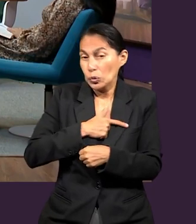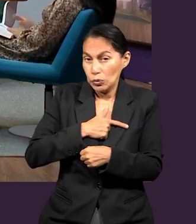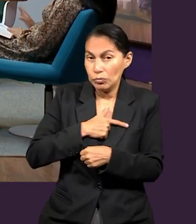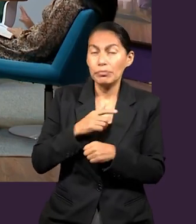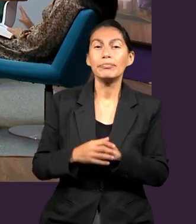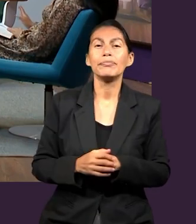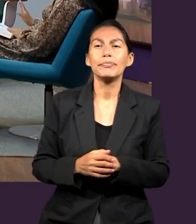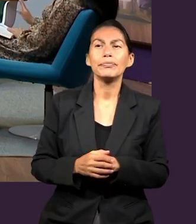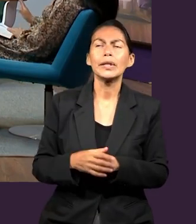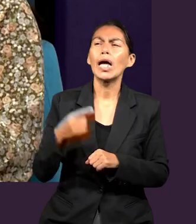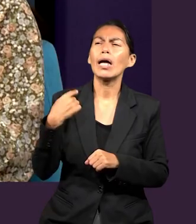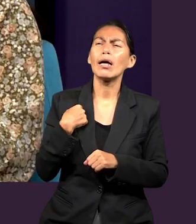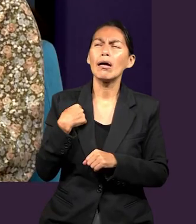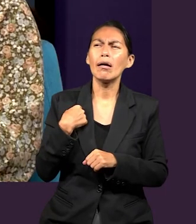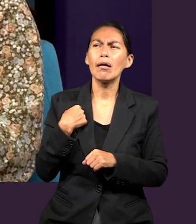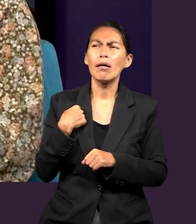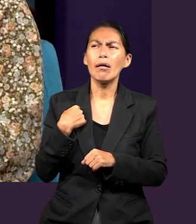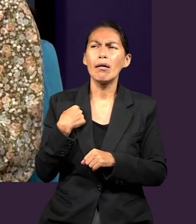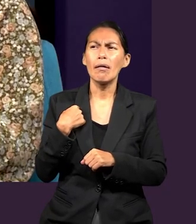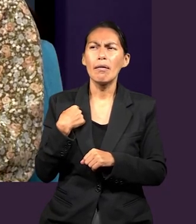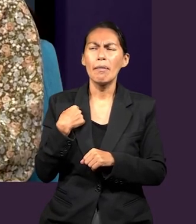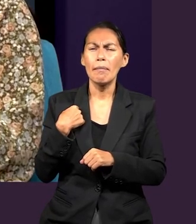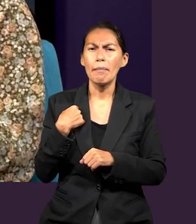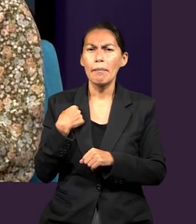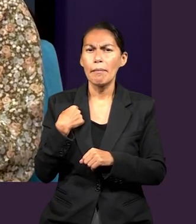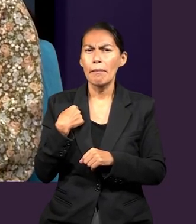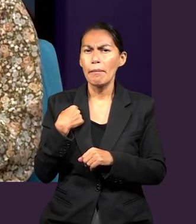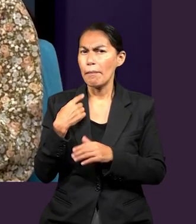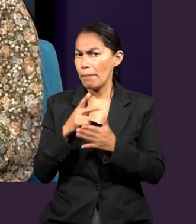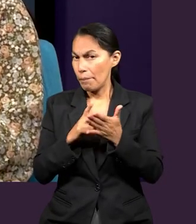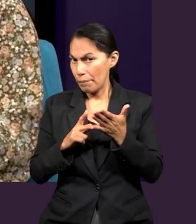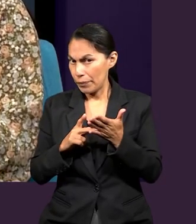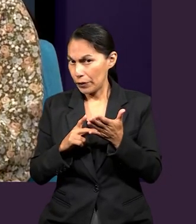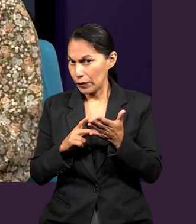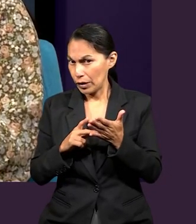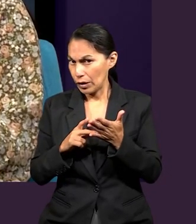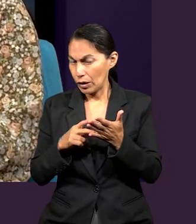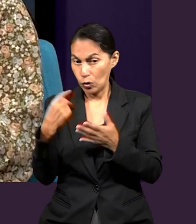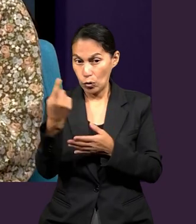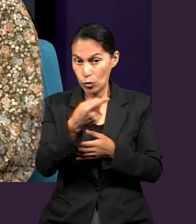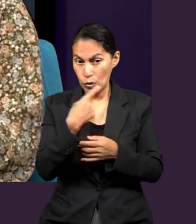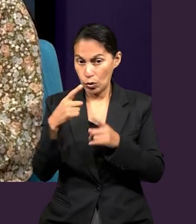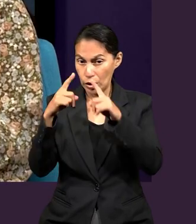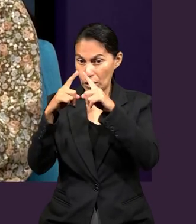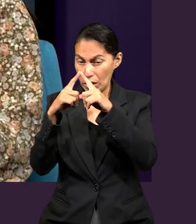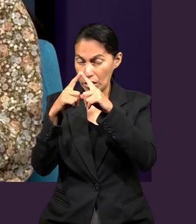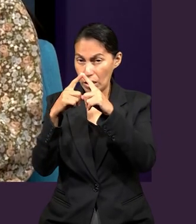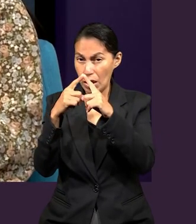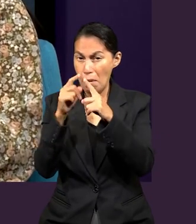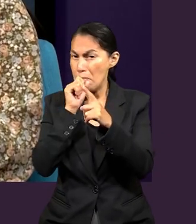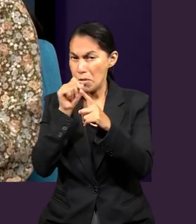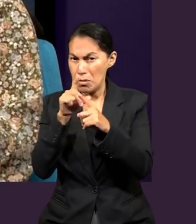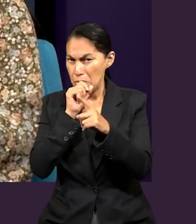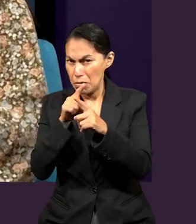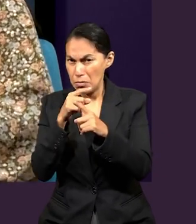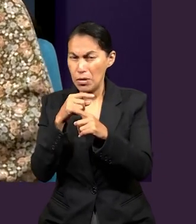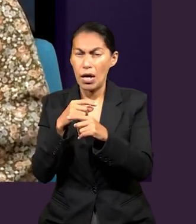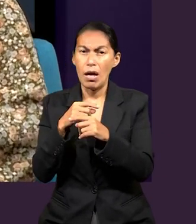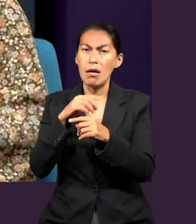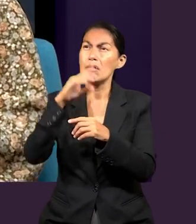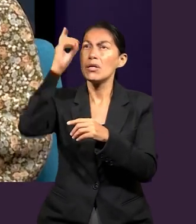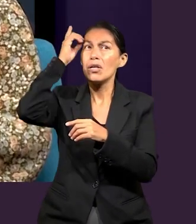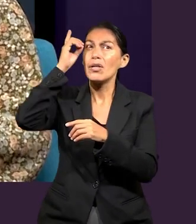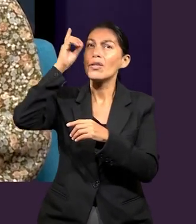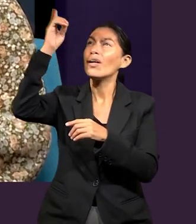elección? Pues a mí me encanta la parte de que, como justo mencionas, somos una misma iglesia, tenemos una